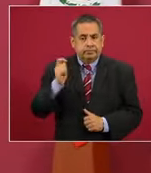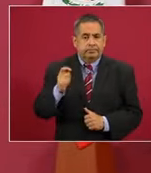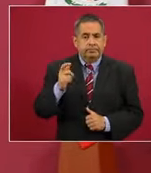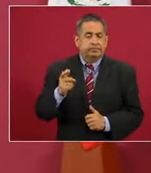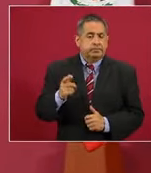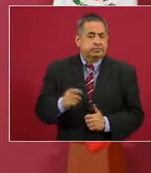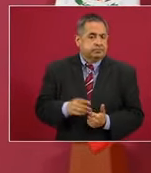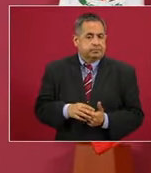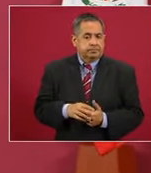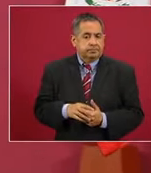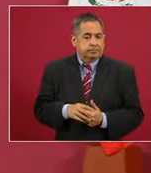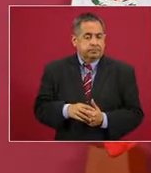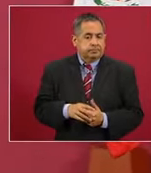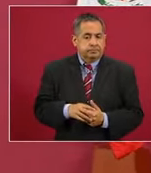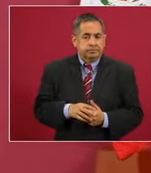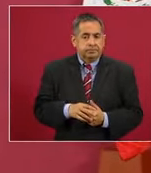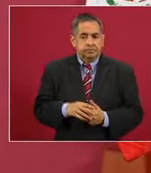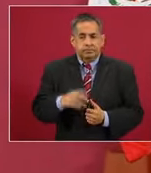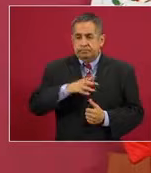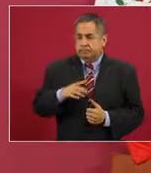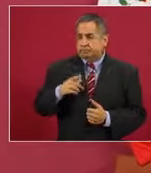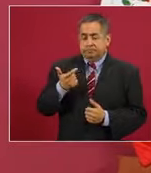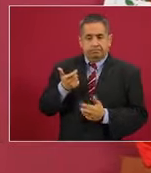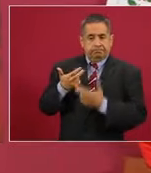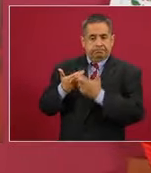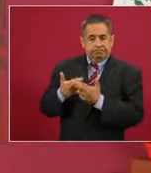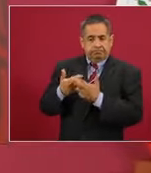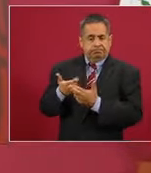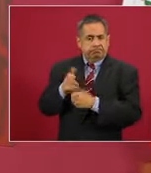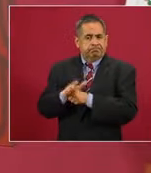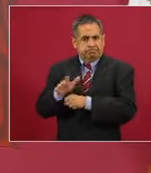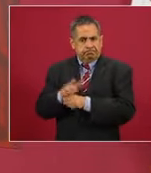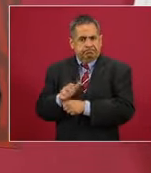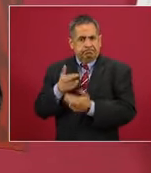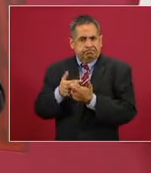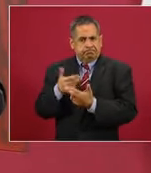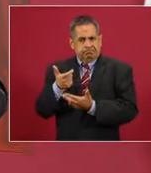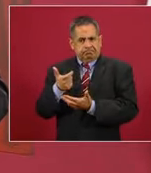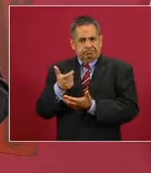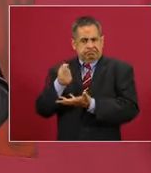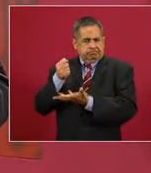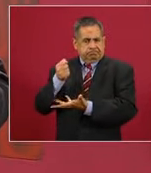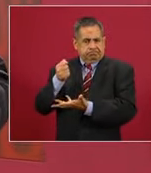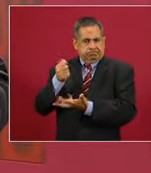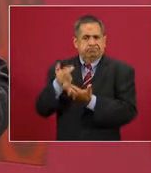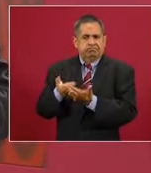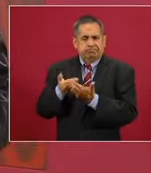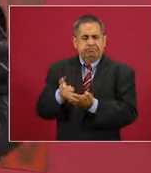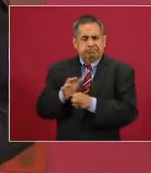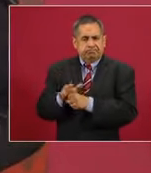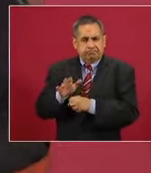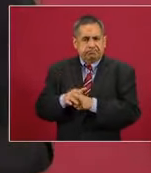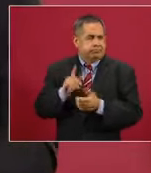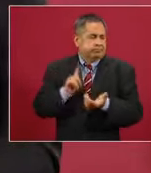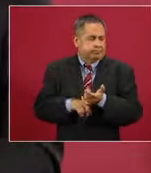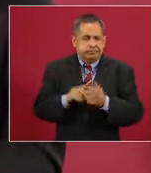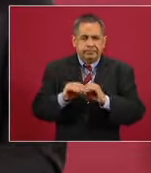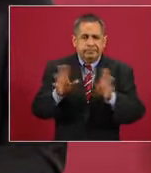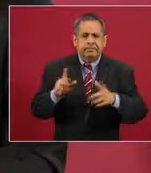que tenemos finanzas públicas sanas, para decirlo de manera